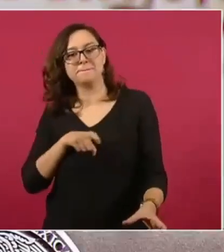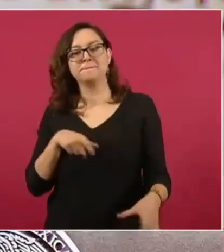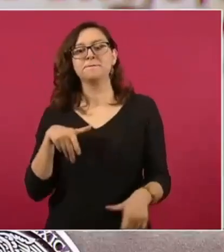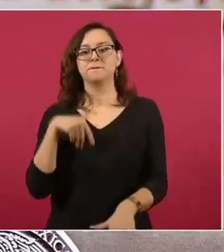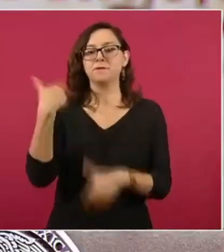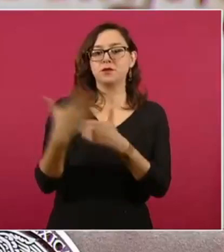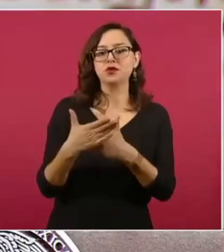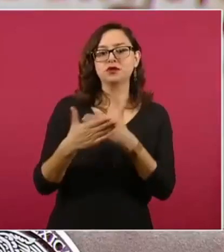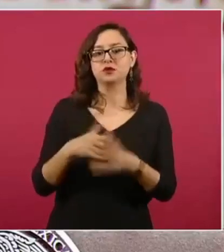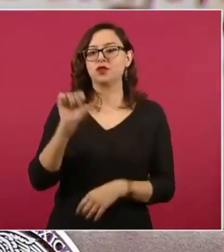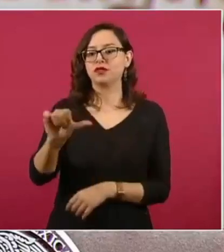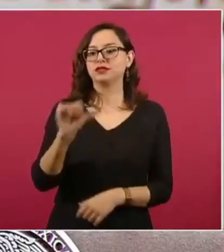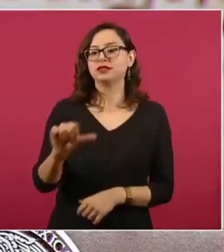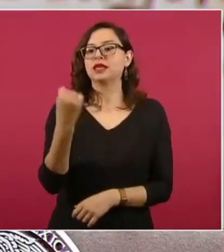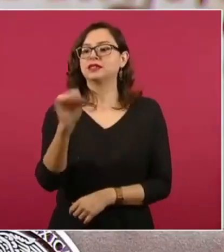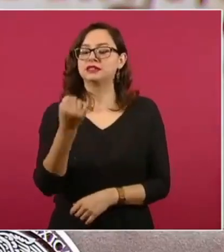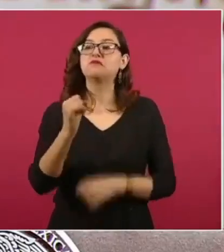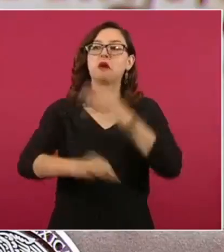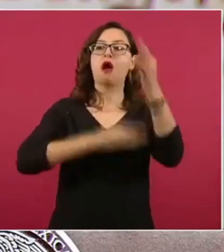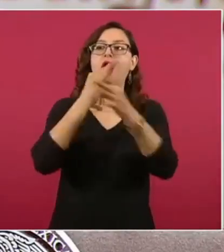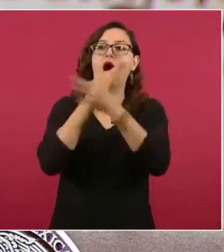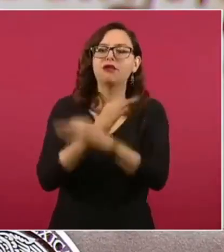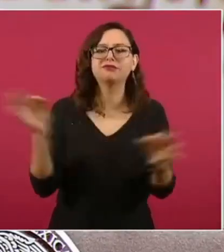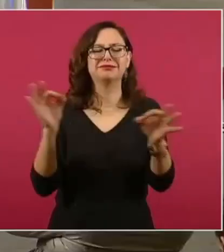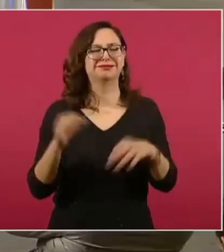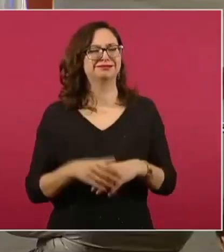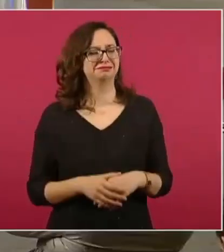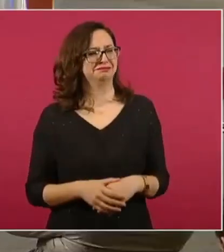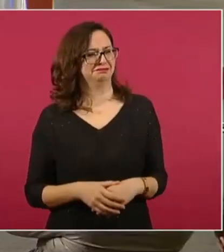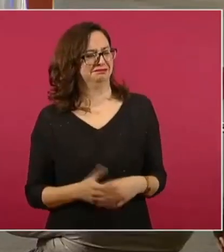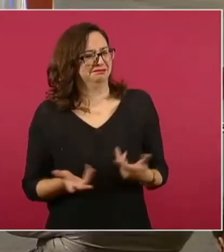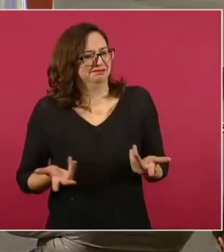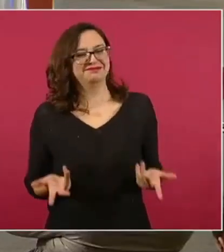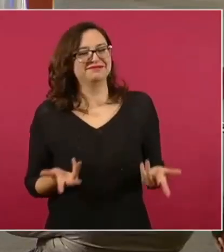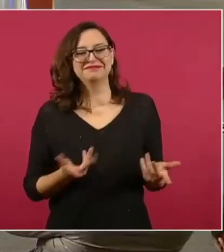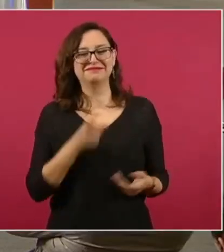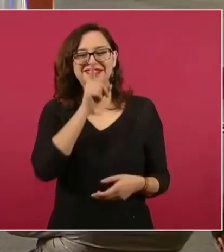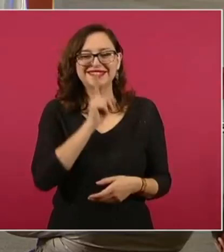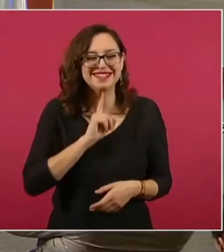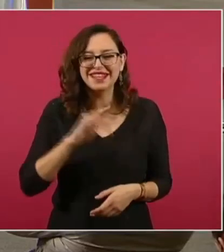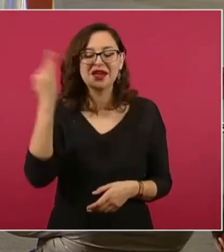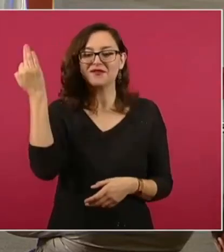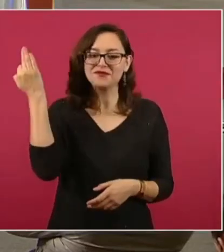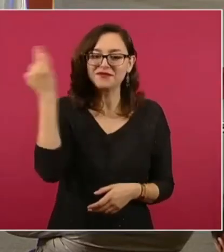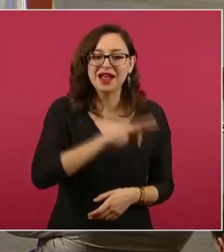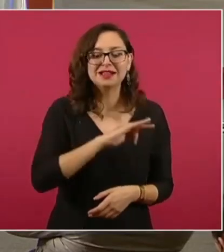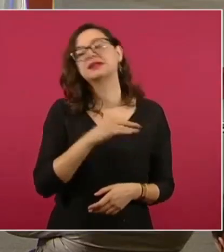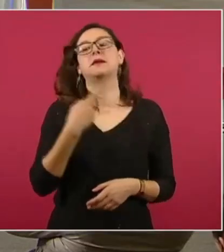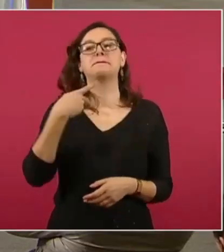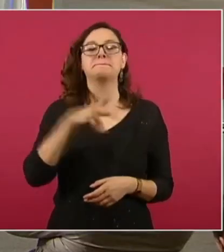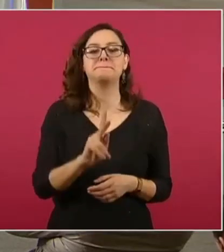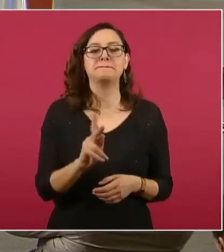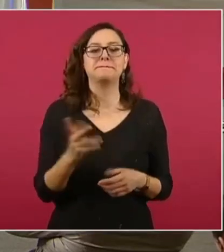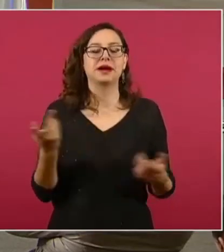consenso popular. Todo eso es falso. Pero más allá, la comentocracia está lanzada defendiendo